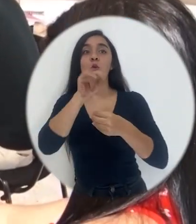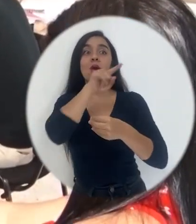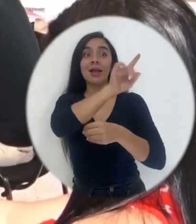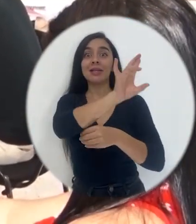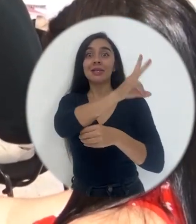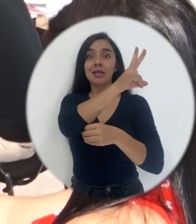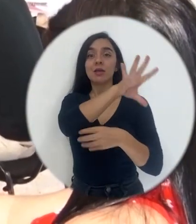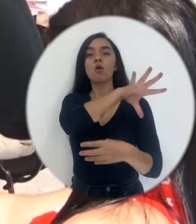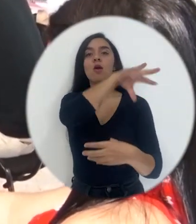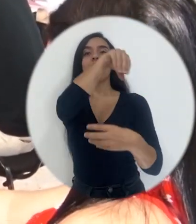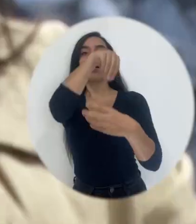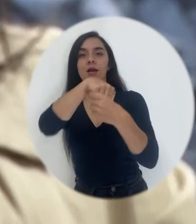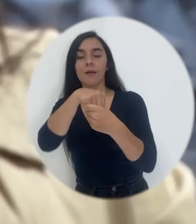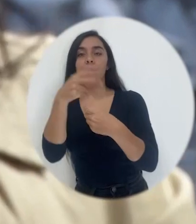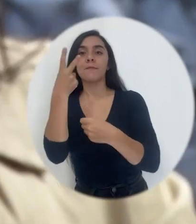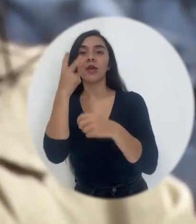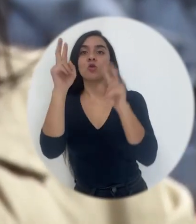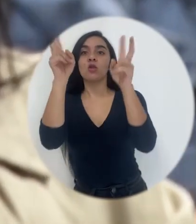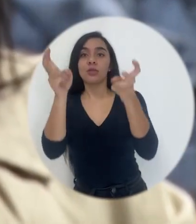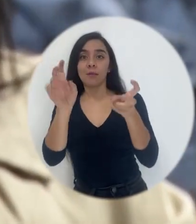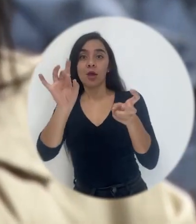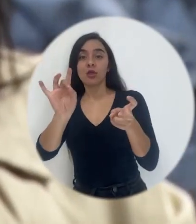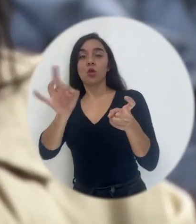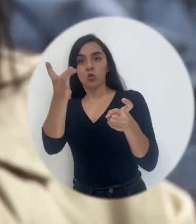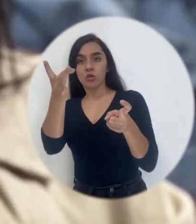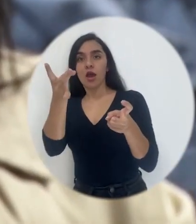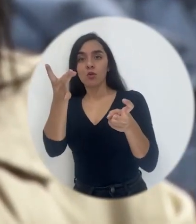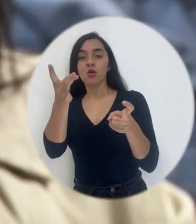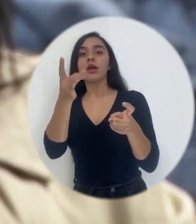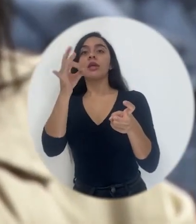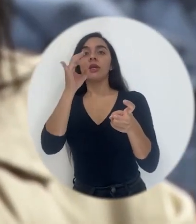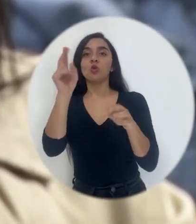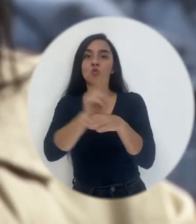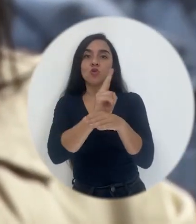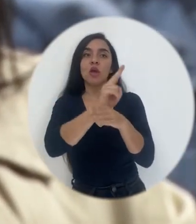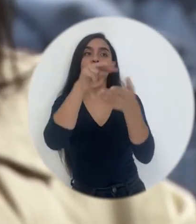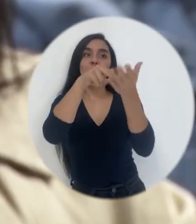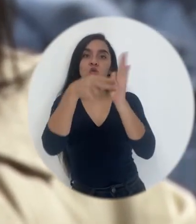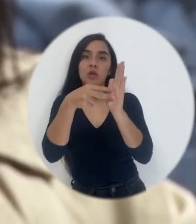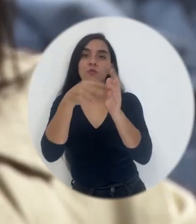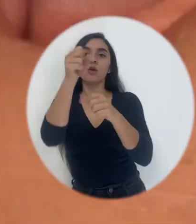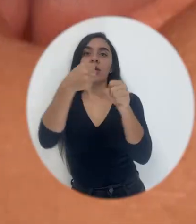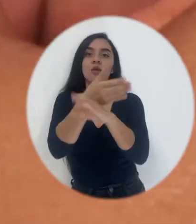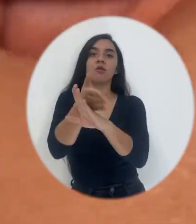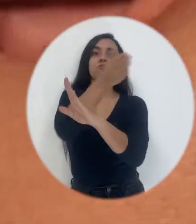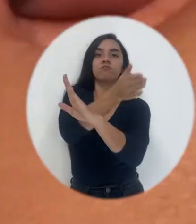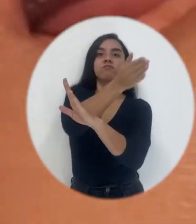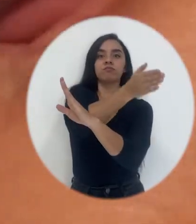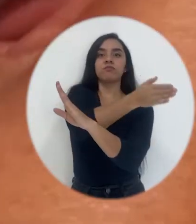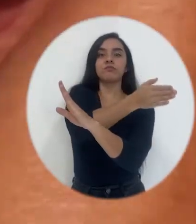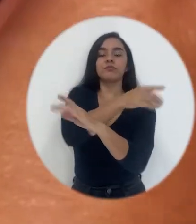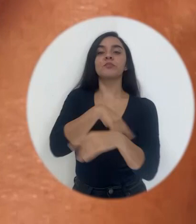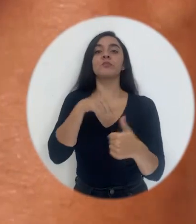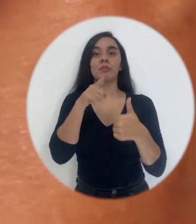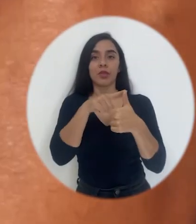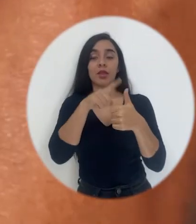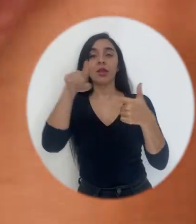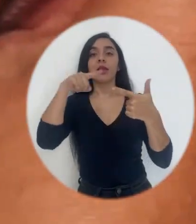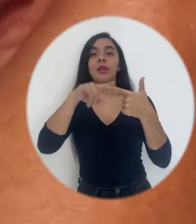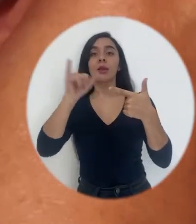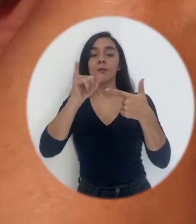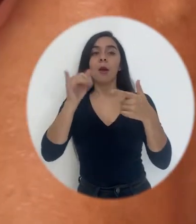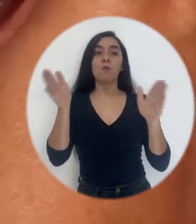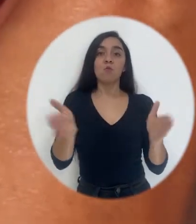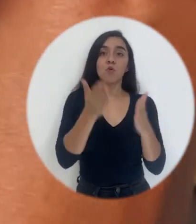que se están viendo en octavo, repasando y tomando en cuenta esos conceptos que se necesitan de los años anteriores. En cuanto a la motivación,